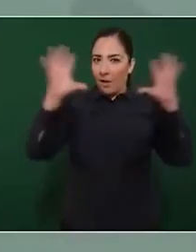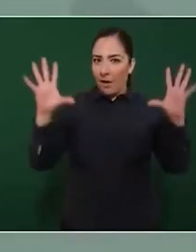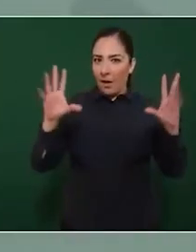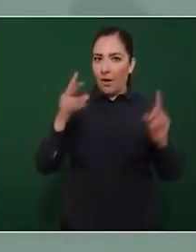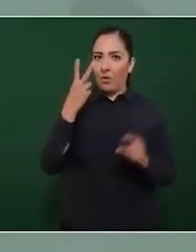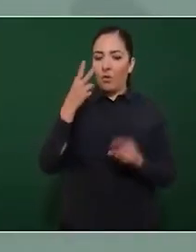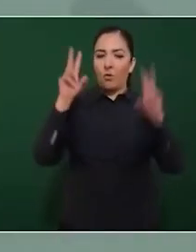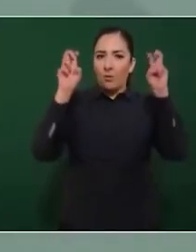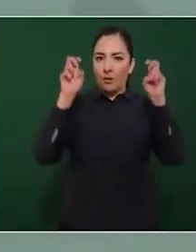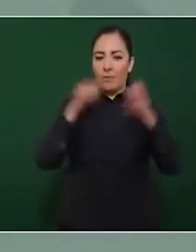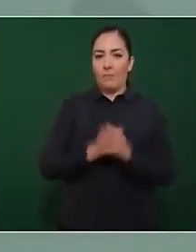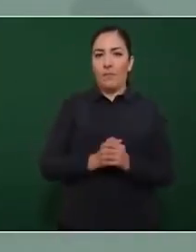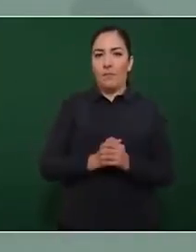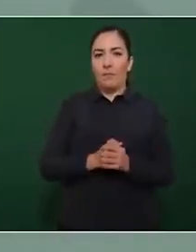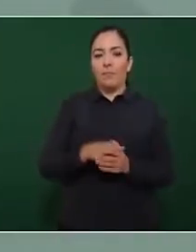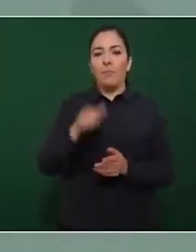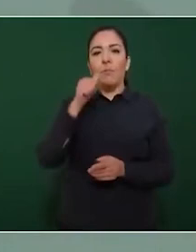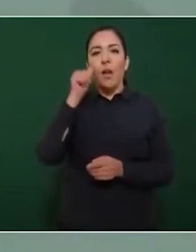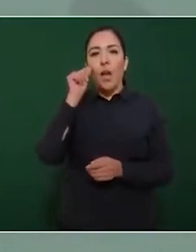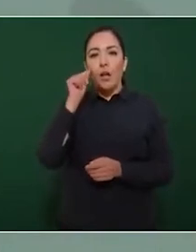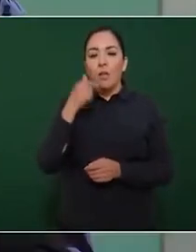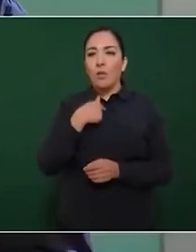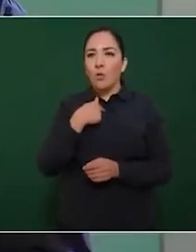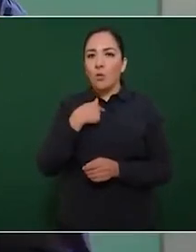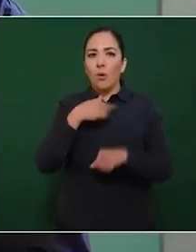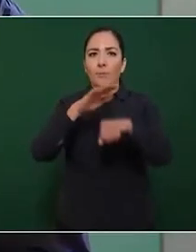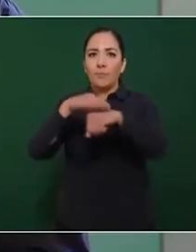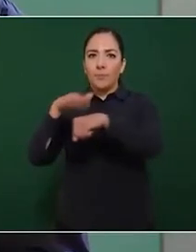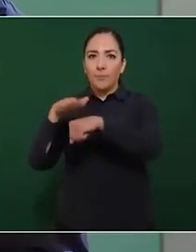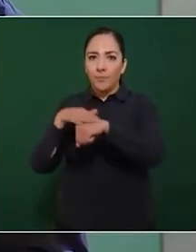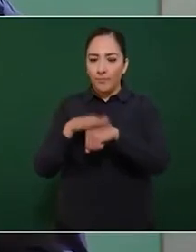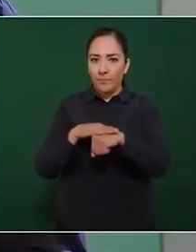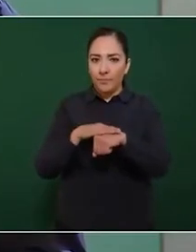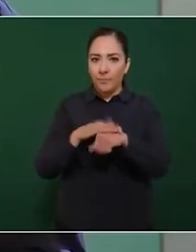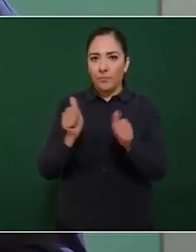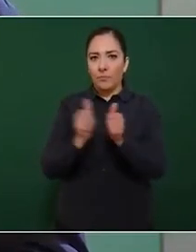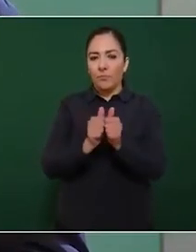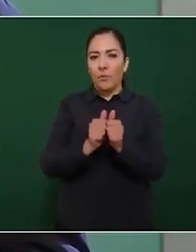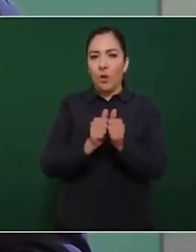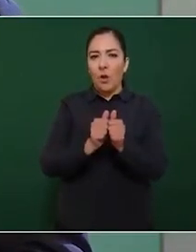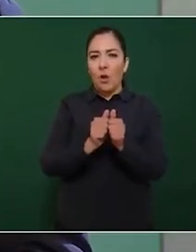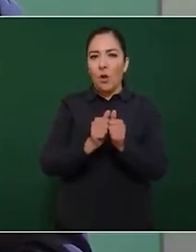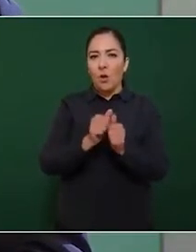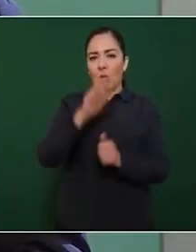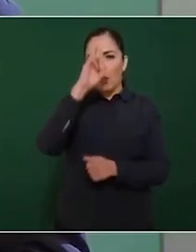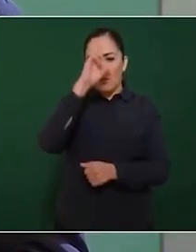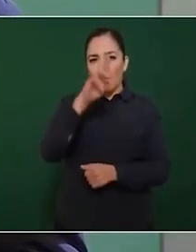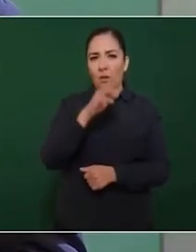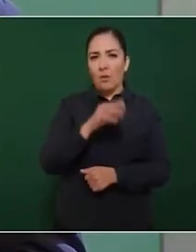ayer hizo un llamado respetuoso a Loret de Mola